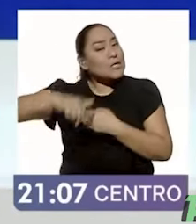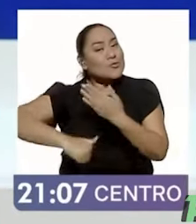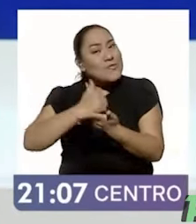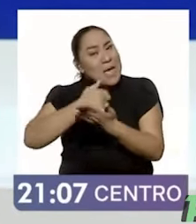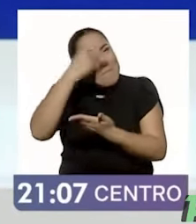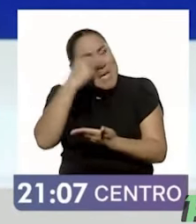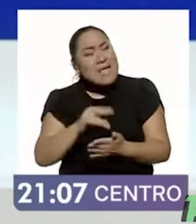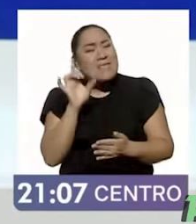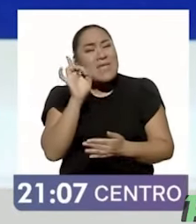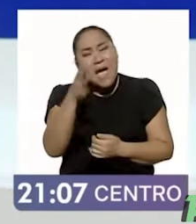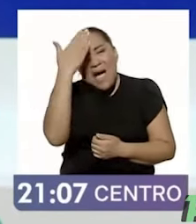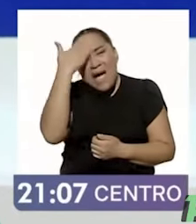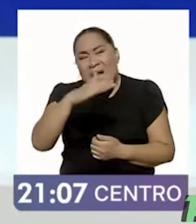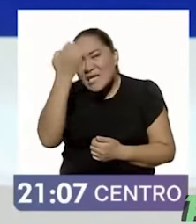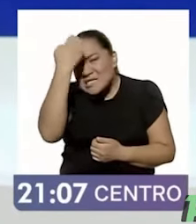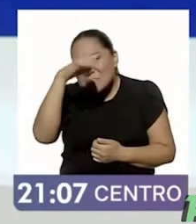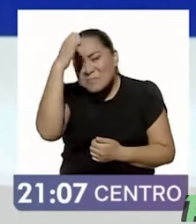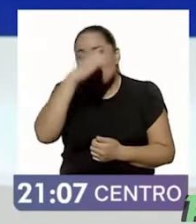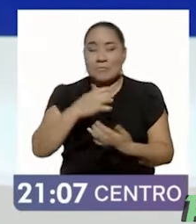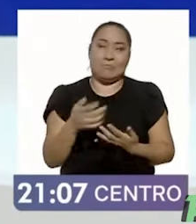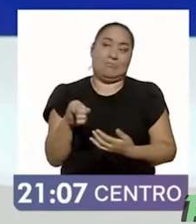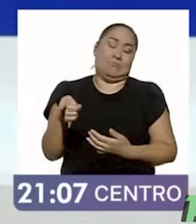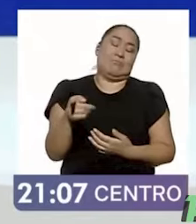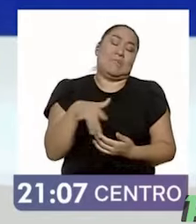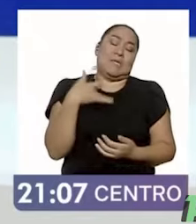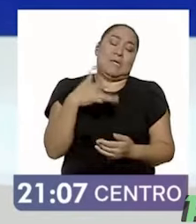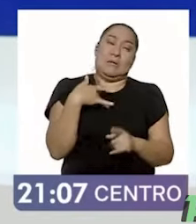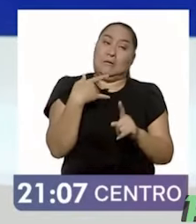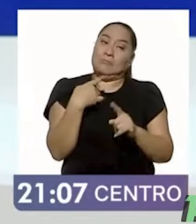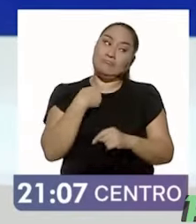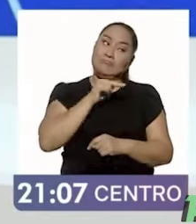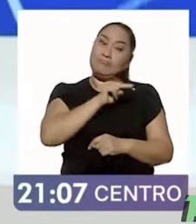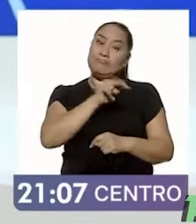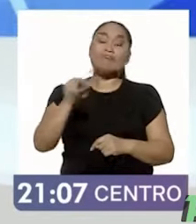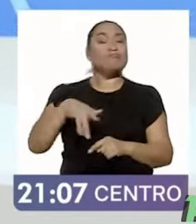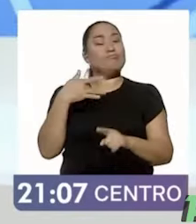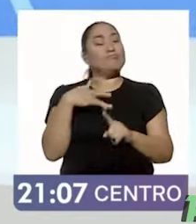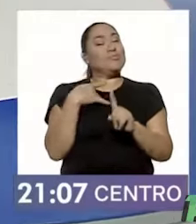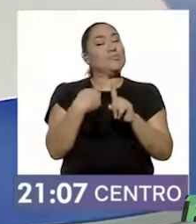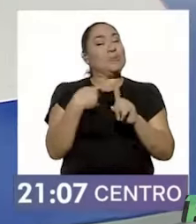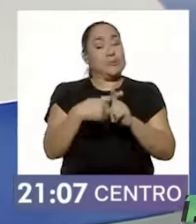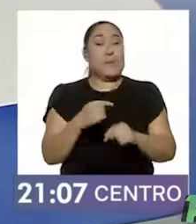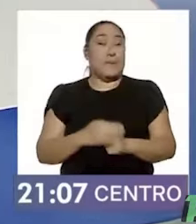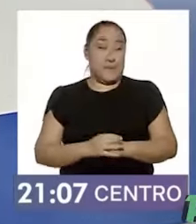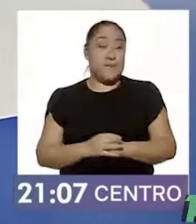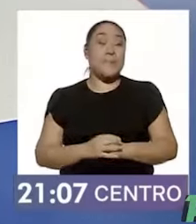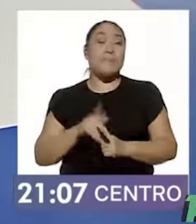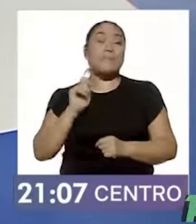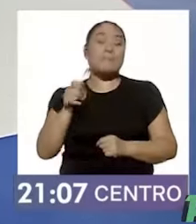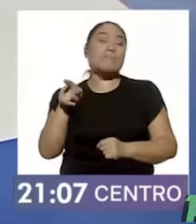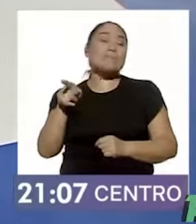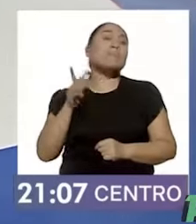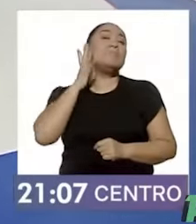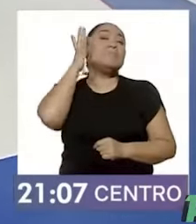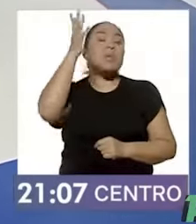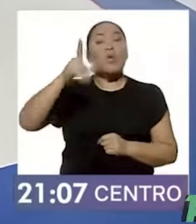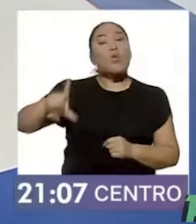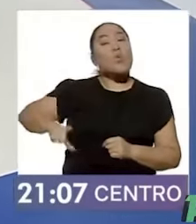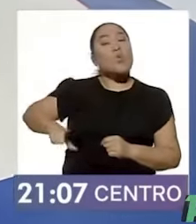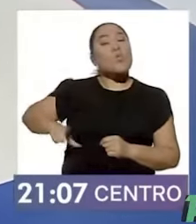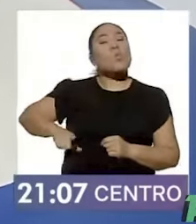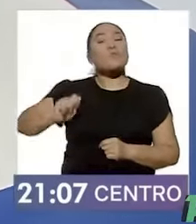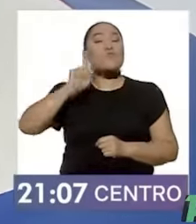es el terreno donde más optimista soy yo. Pues sí, gobernar como mujer y para mujeres. No